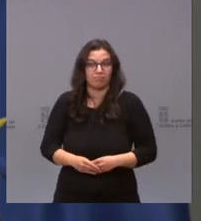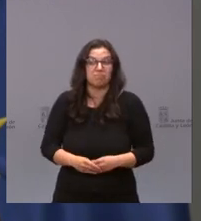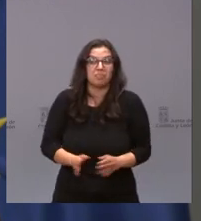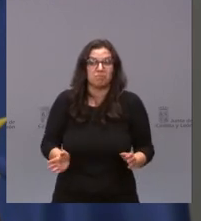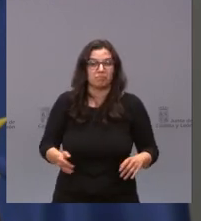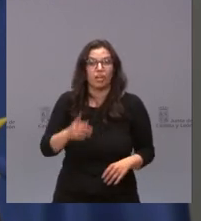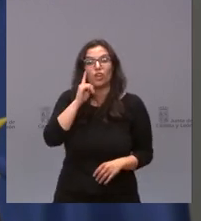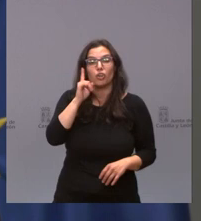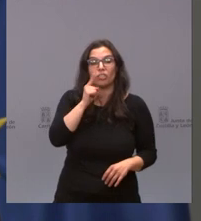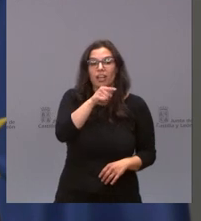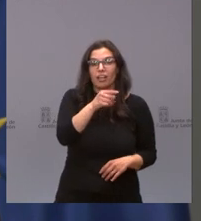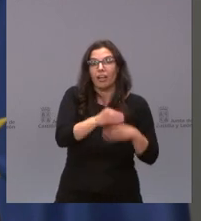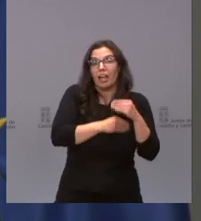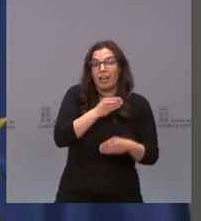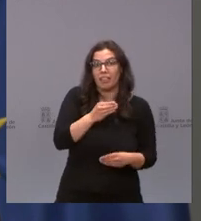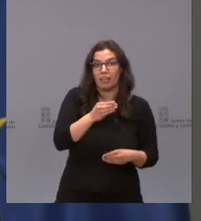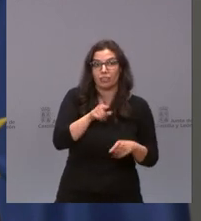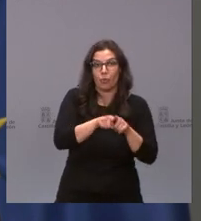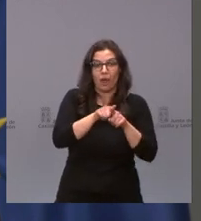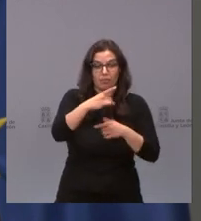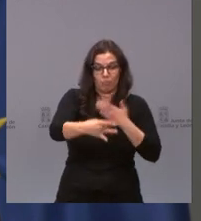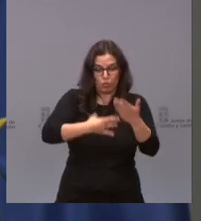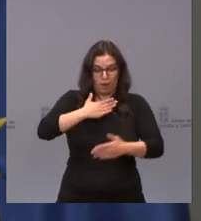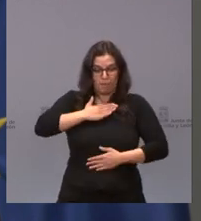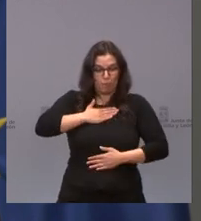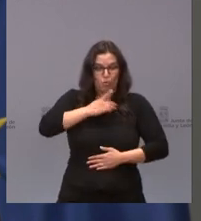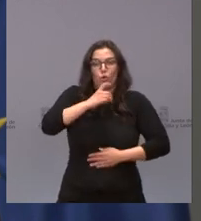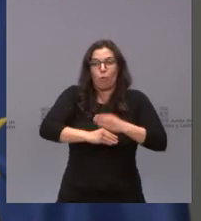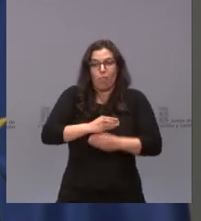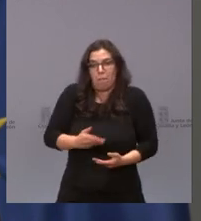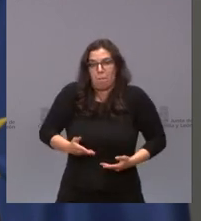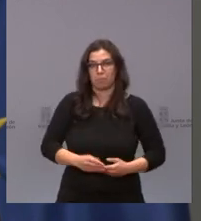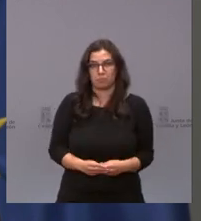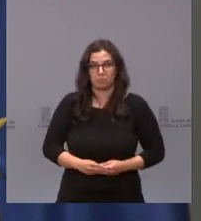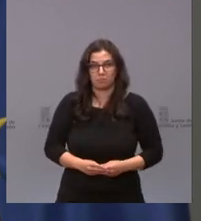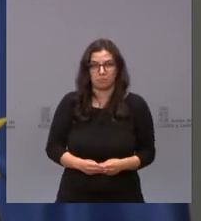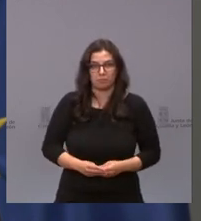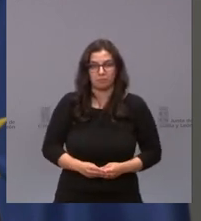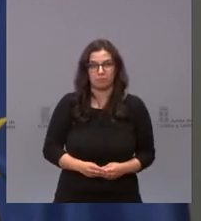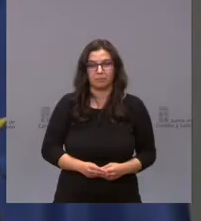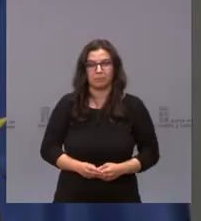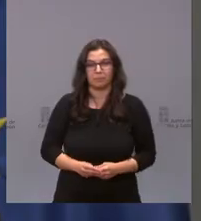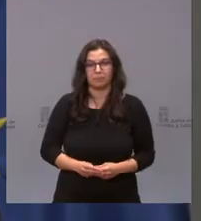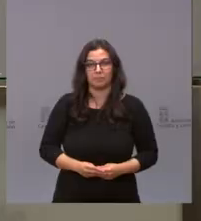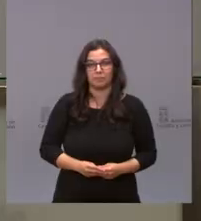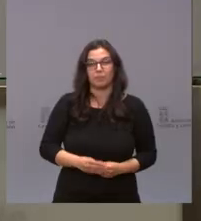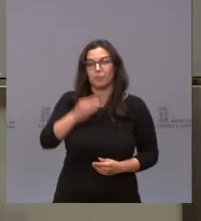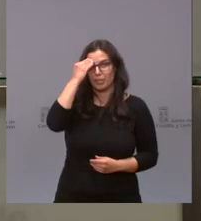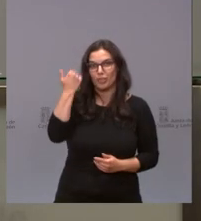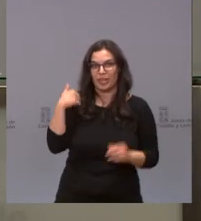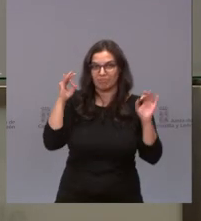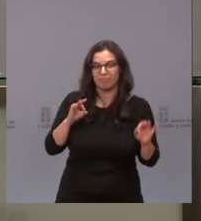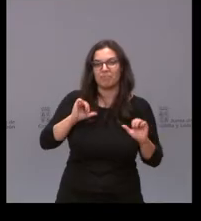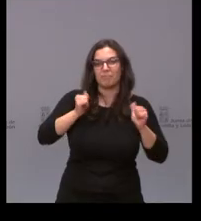sé cómo va a hacer la señora Sánchez para expulsarse a sí misma pero será bonito de verse creo que ahora ya si es